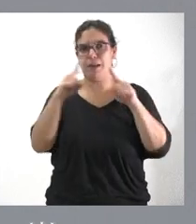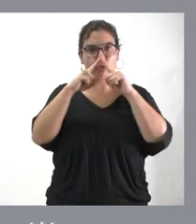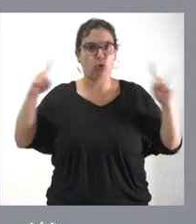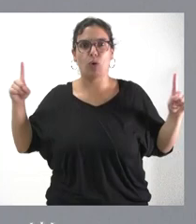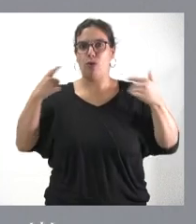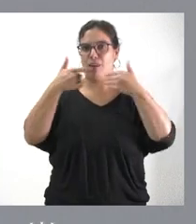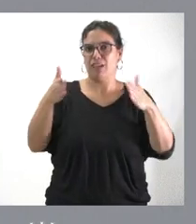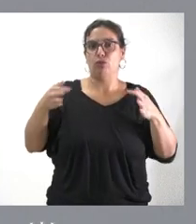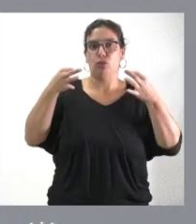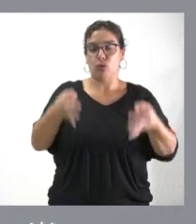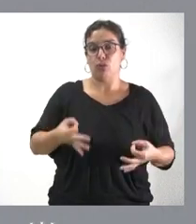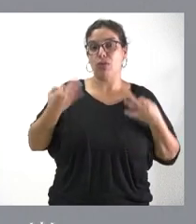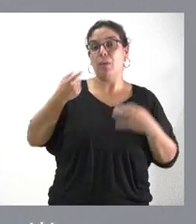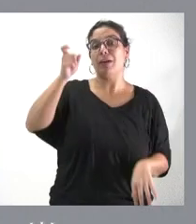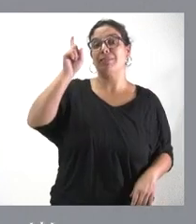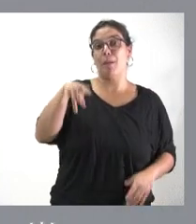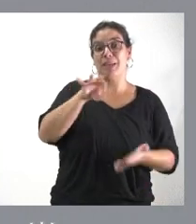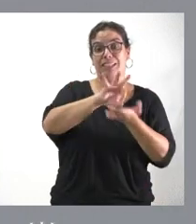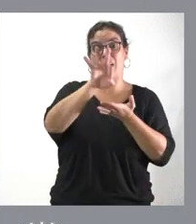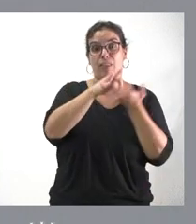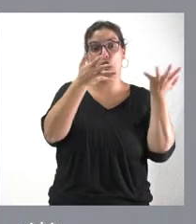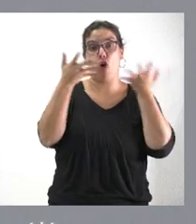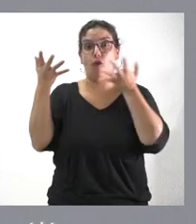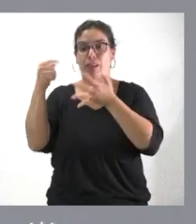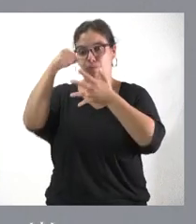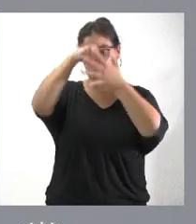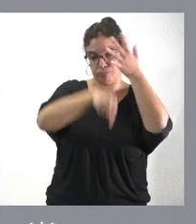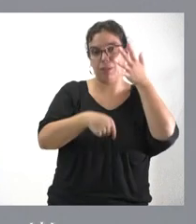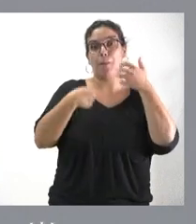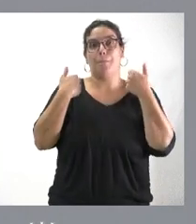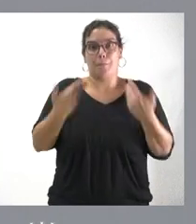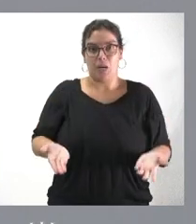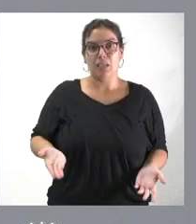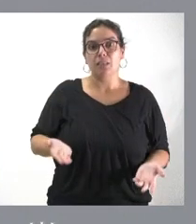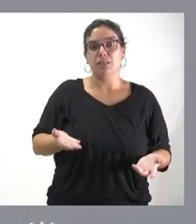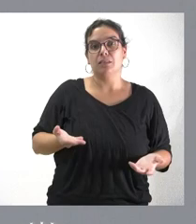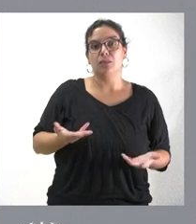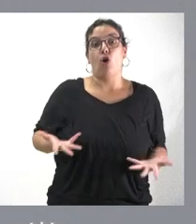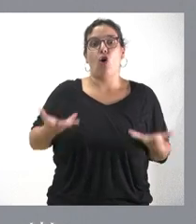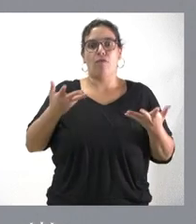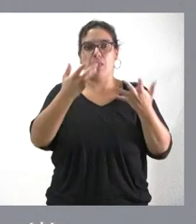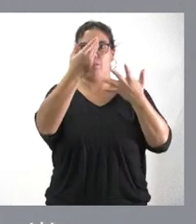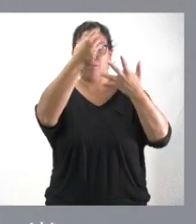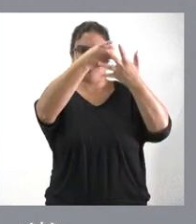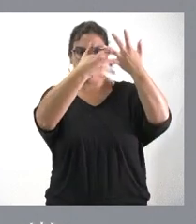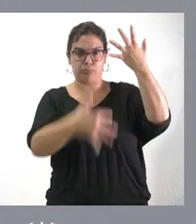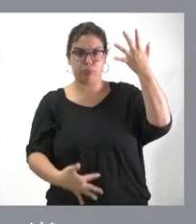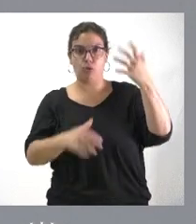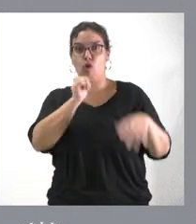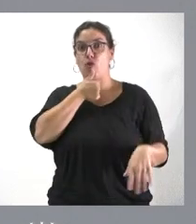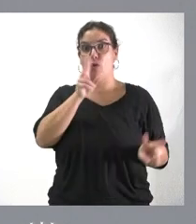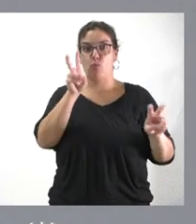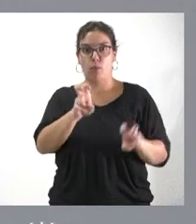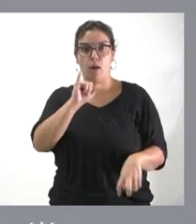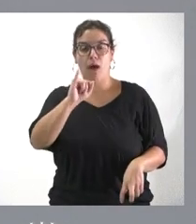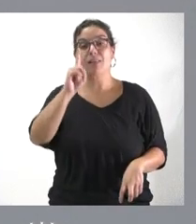atiende con una mayor cartera de servicio y con un mayor volumen de oferta a nuevos códigos que se han puesto en marcha y, por